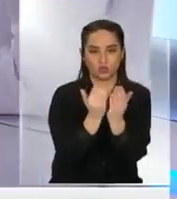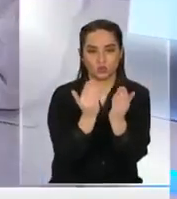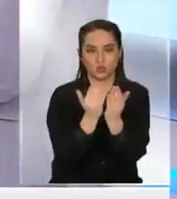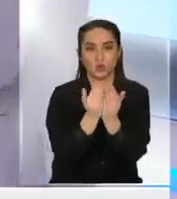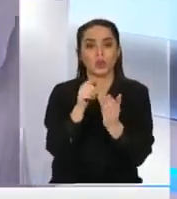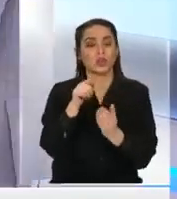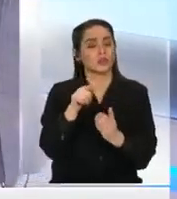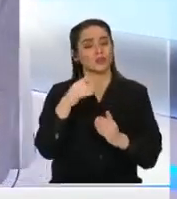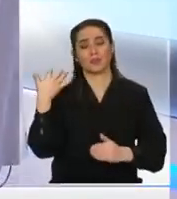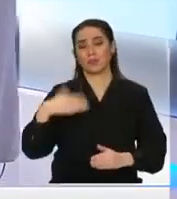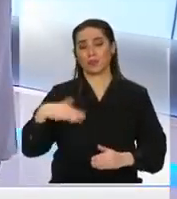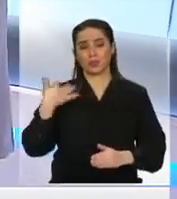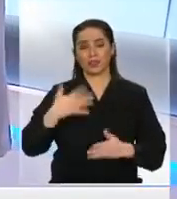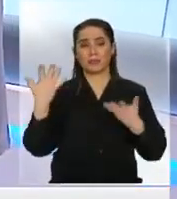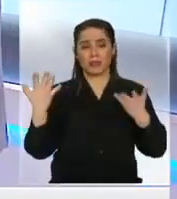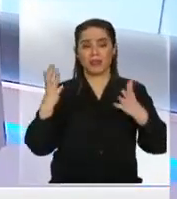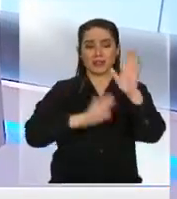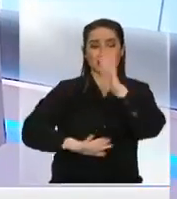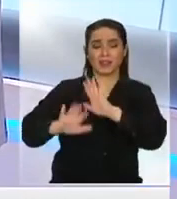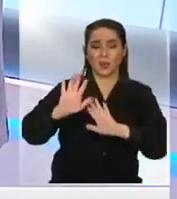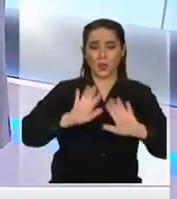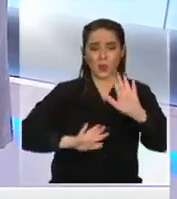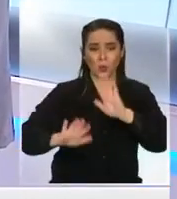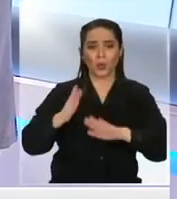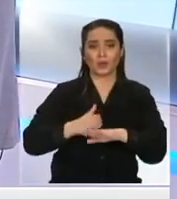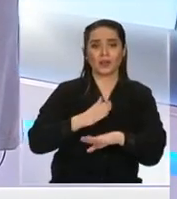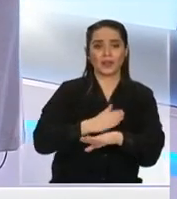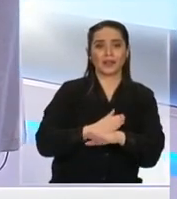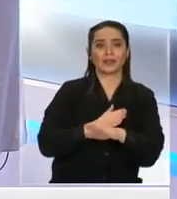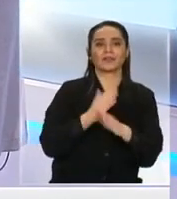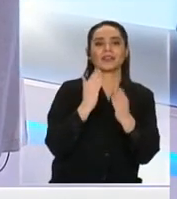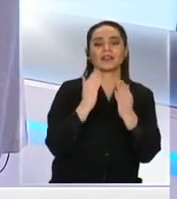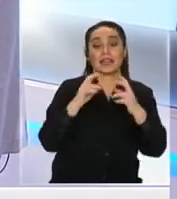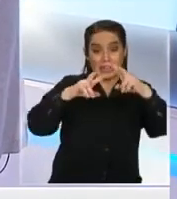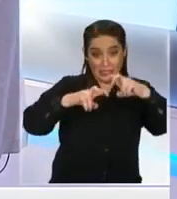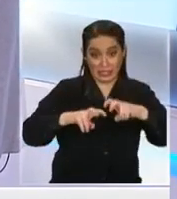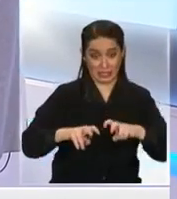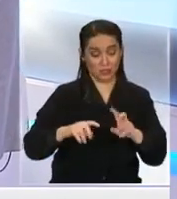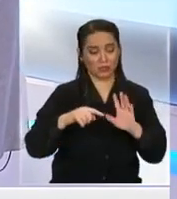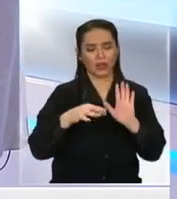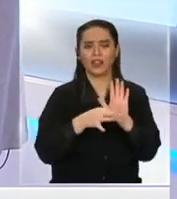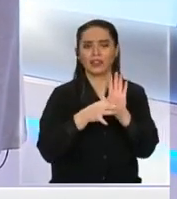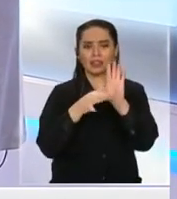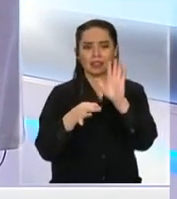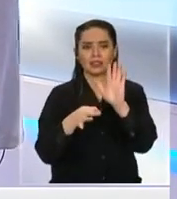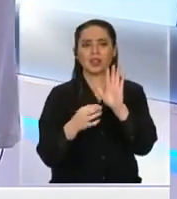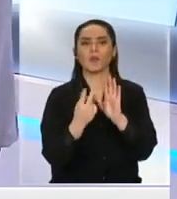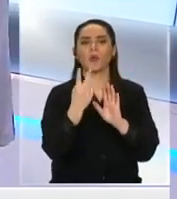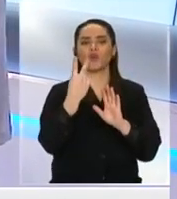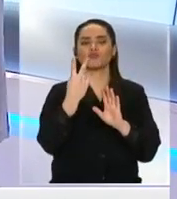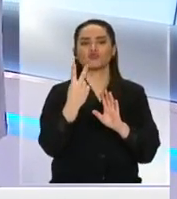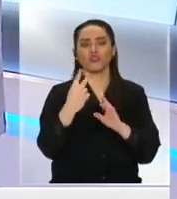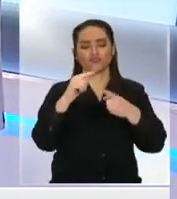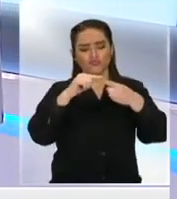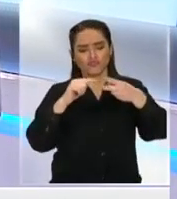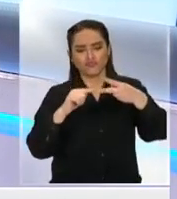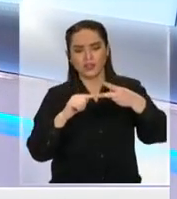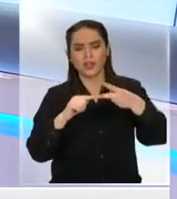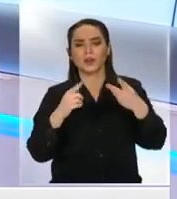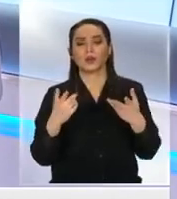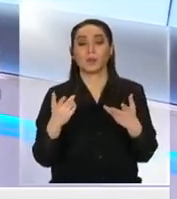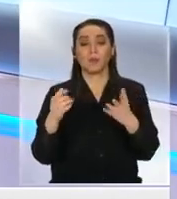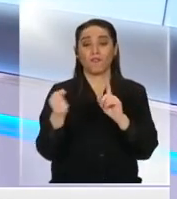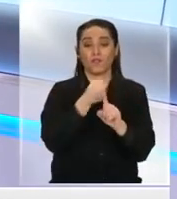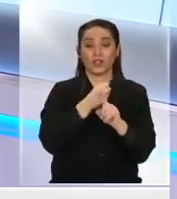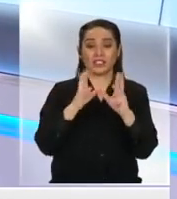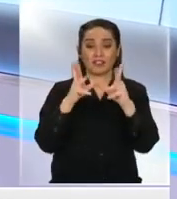es fundamental para evitar, en los estudios se dice estas son dos variables que permiten mitigar los impactos de la